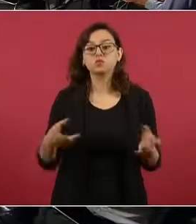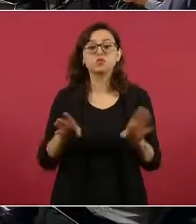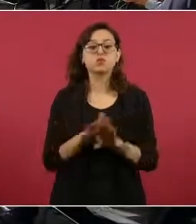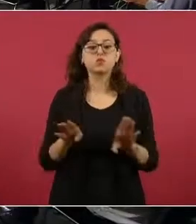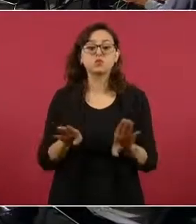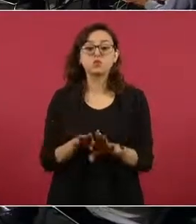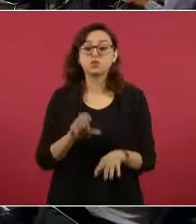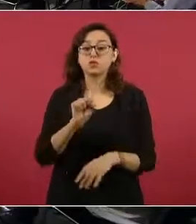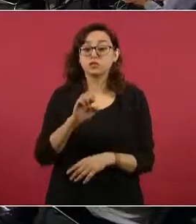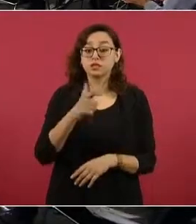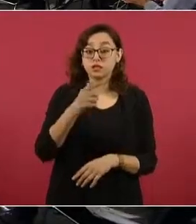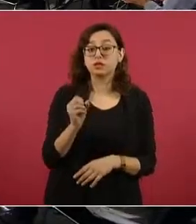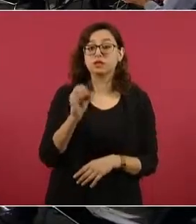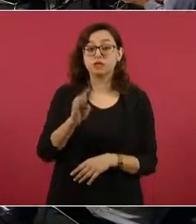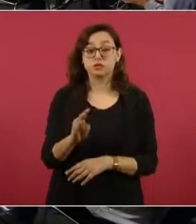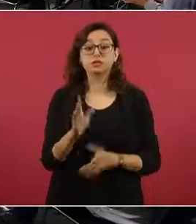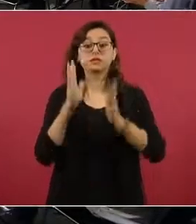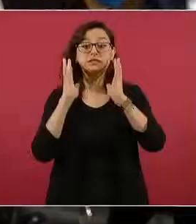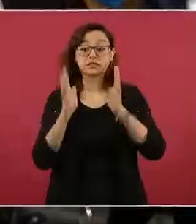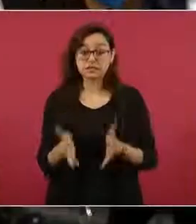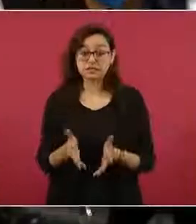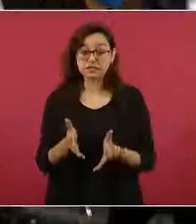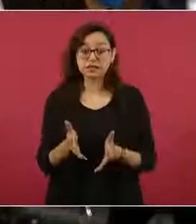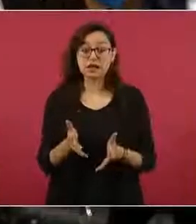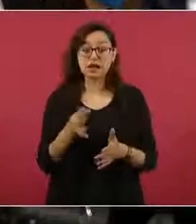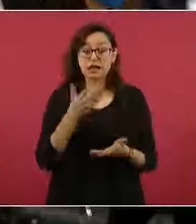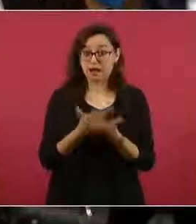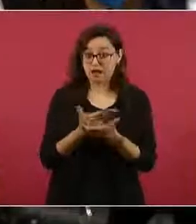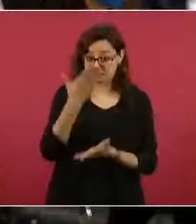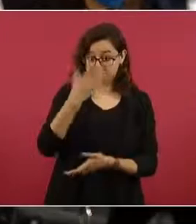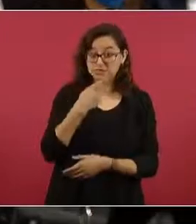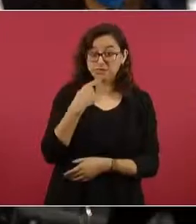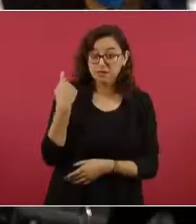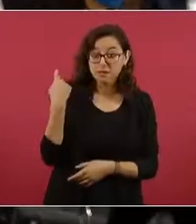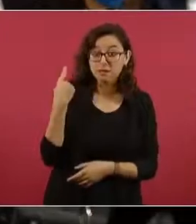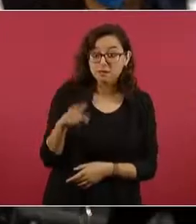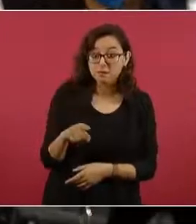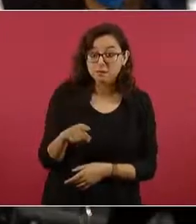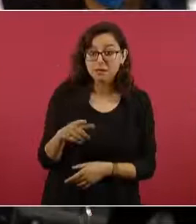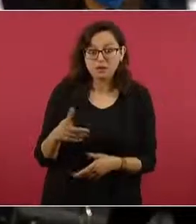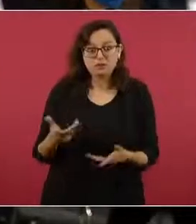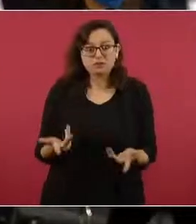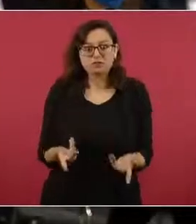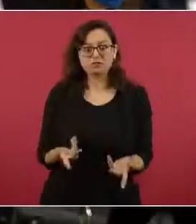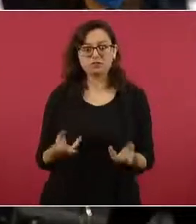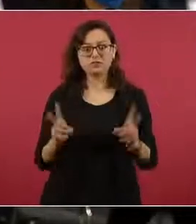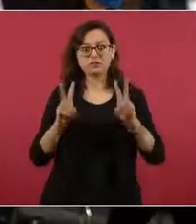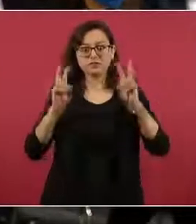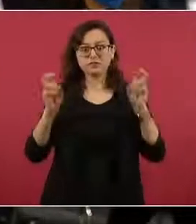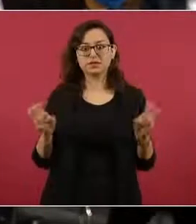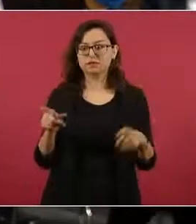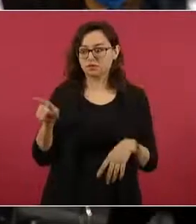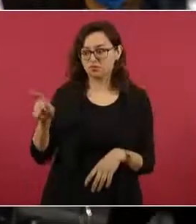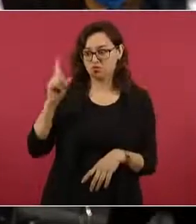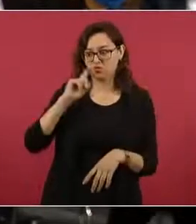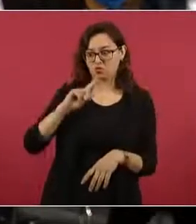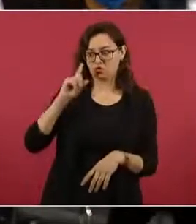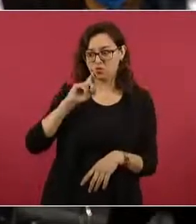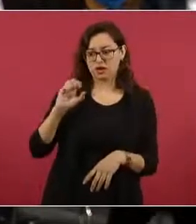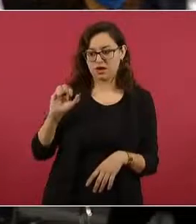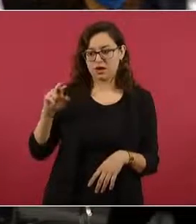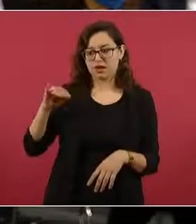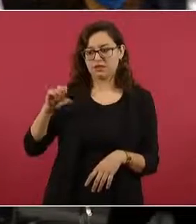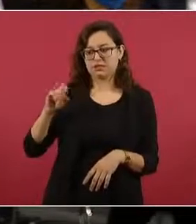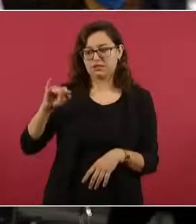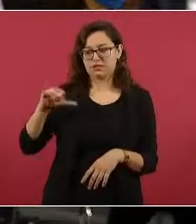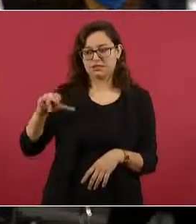Secretaría de Gobernación ya presentó esta denuncia, si la van a presentar ustedes al tratarse, pues como dice la abogada Ernestina Godoy, de un tema